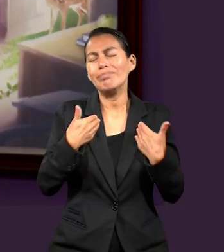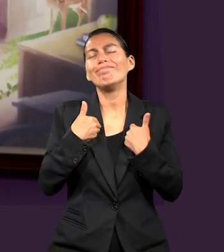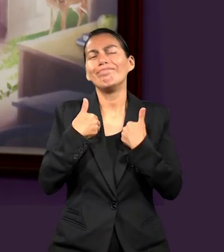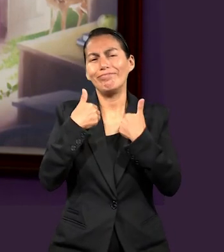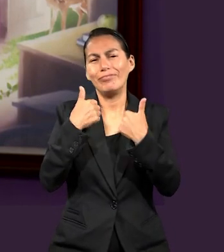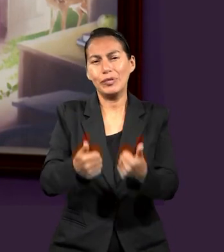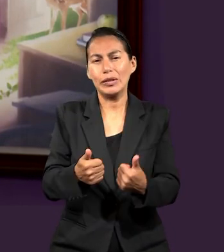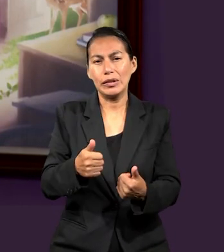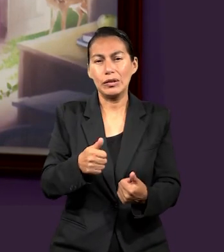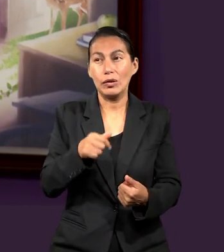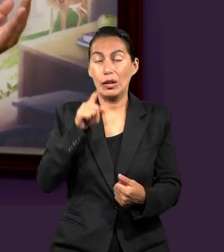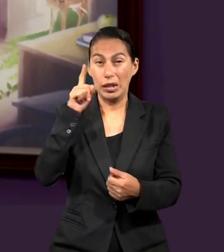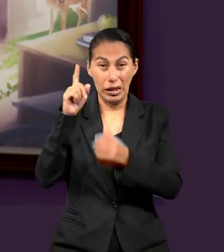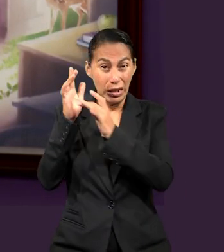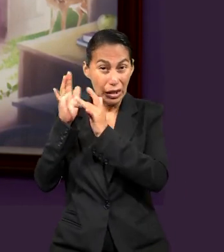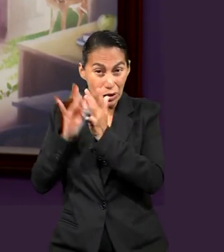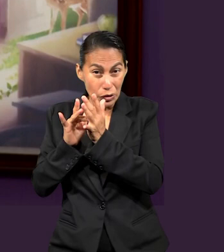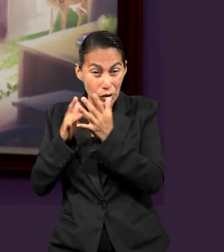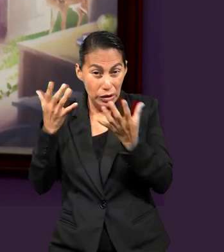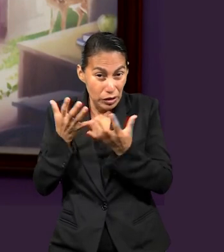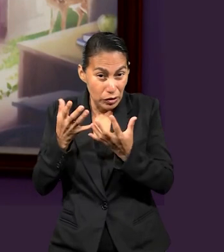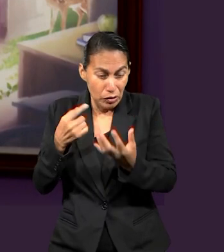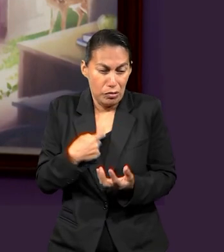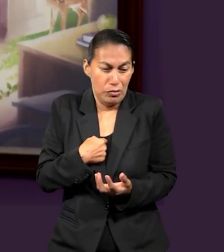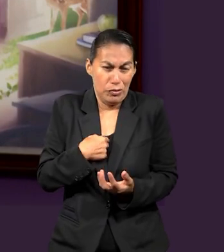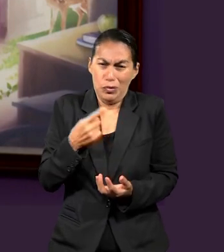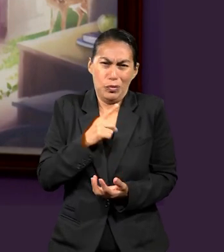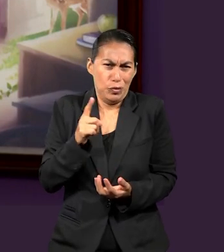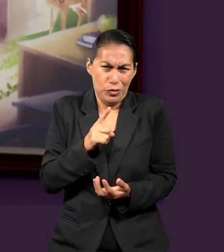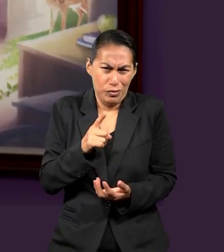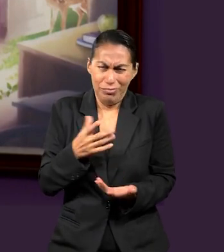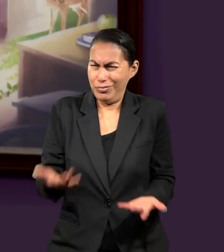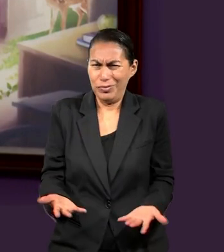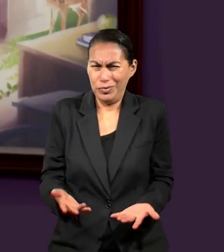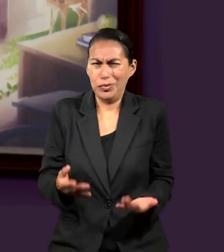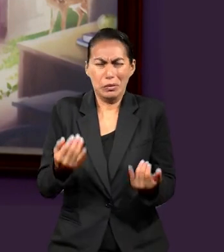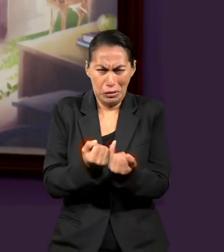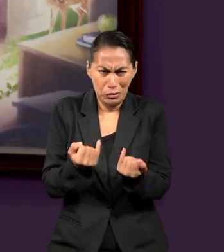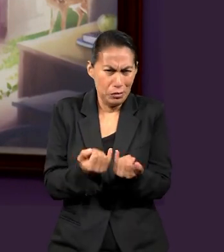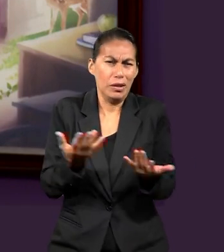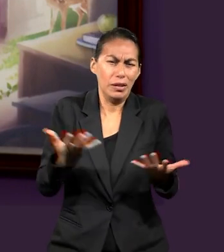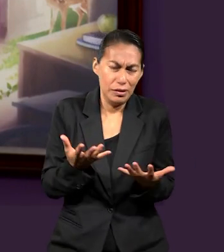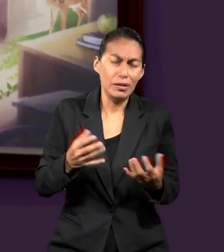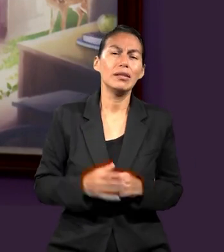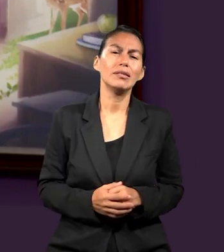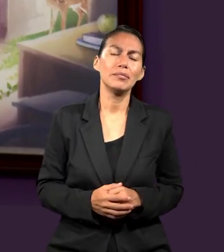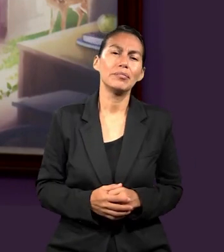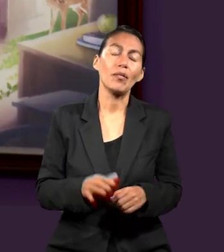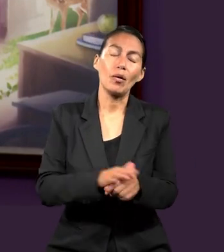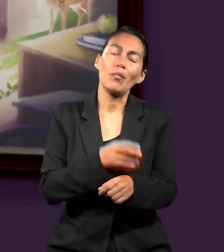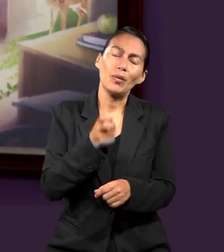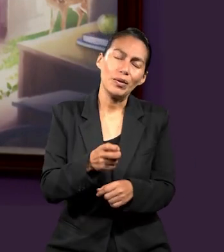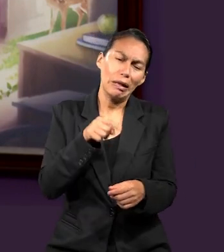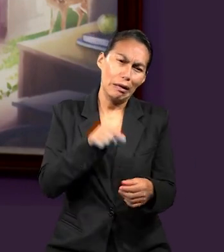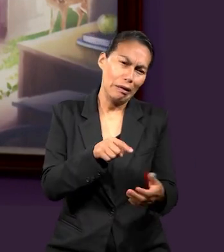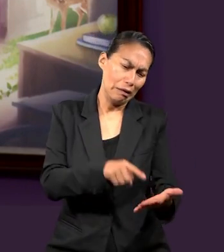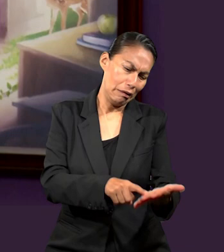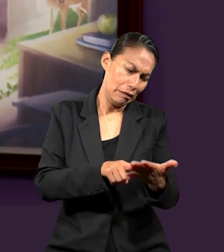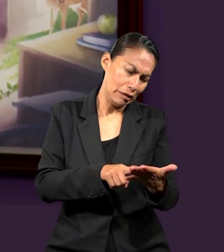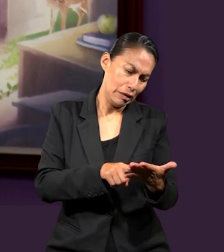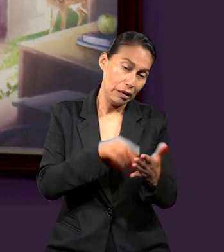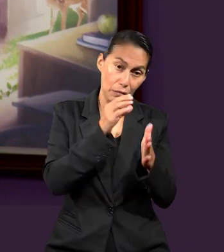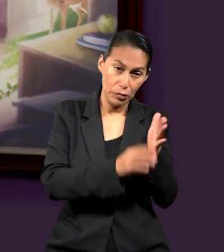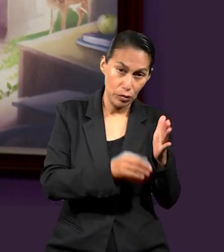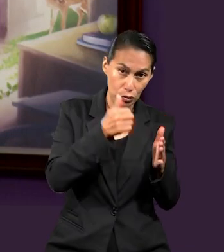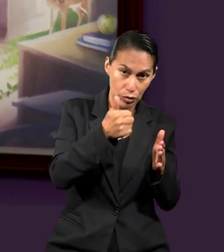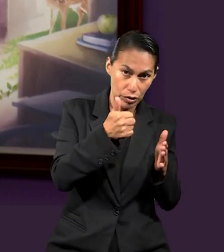ejemplificante. O sea, si hasta él lo hizo, ¿cómo no lo vamos a hacer todos? Así que de ahí, en esta epístola,